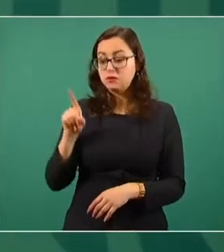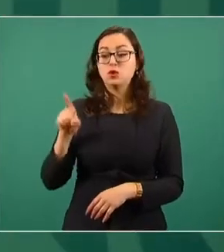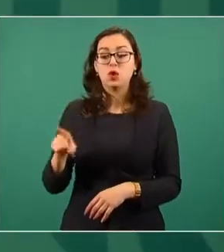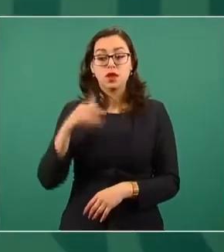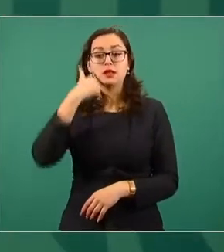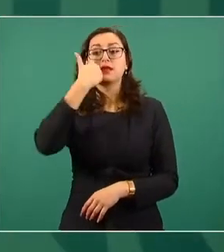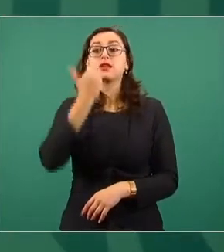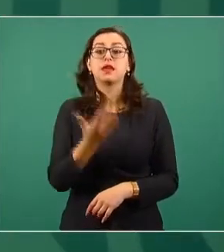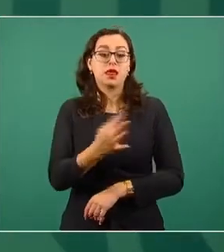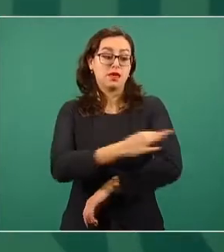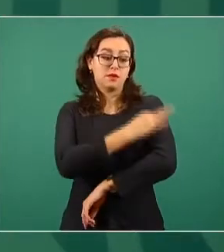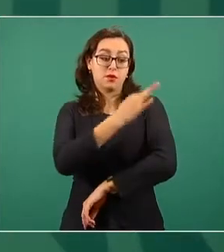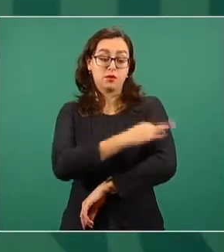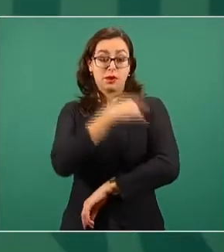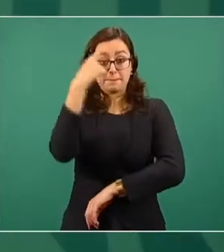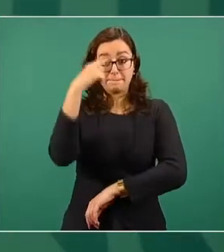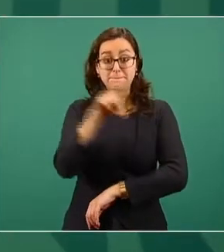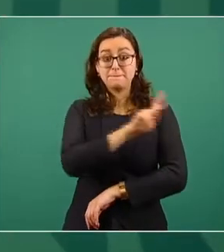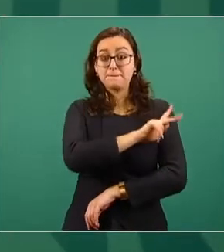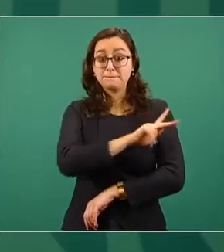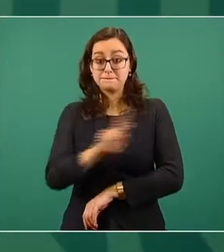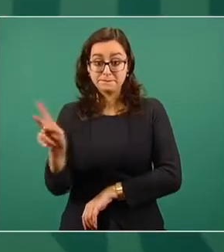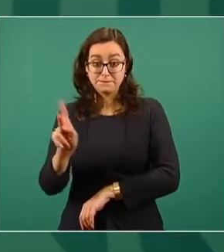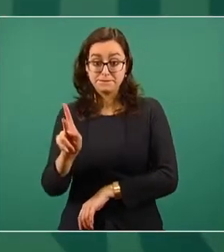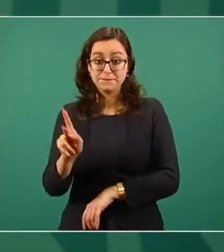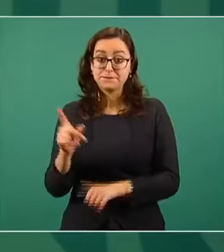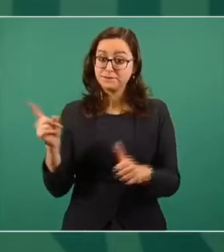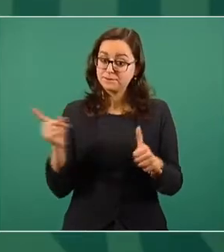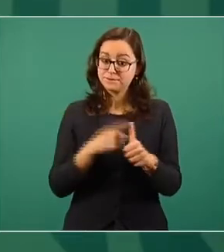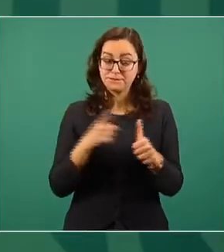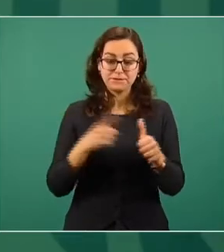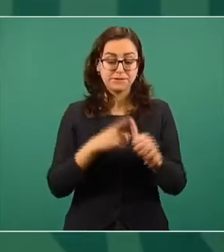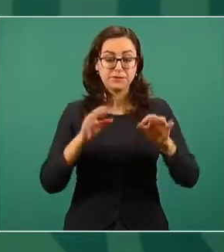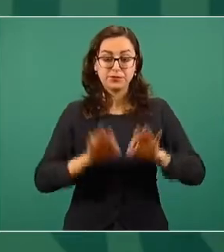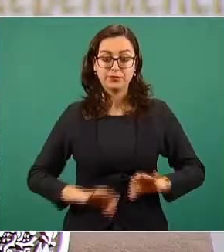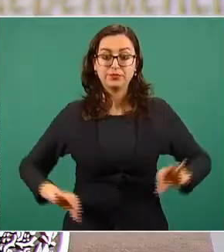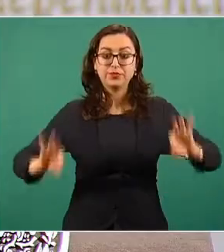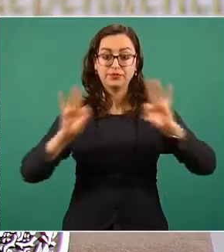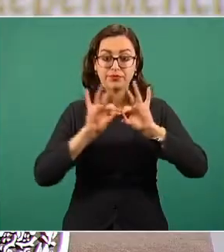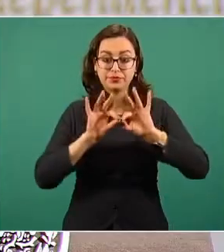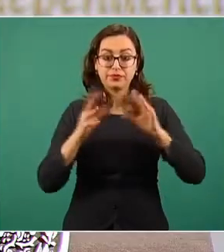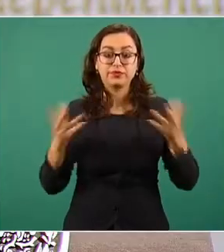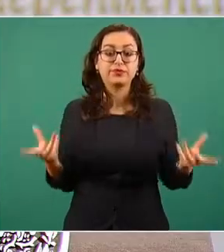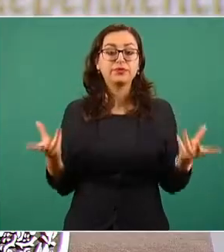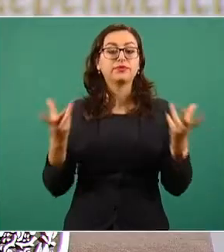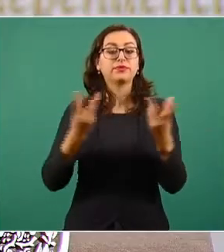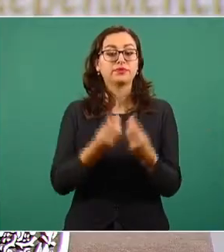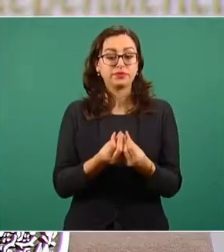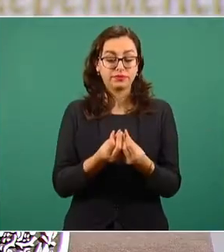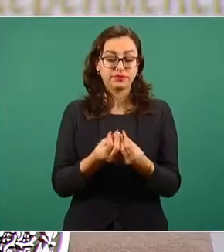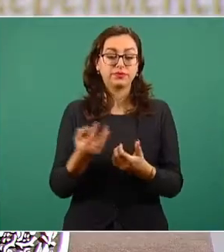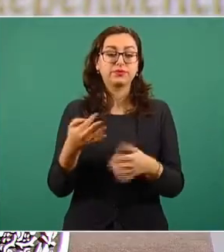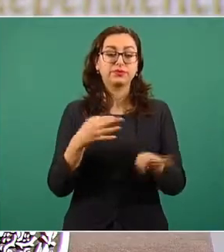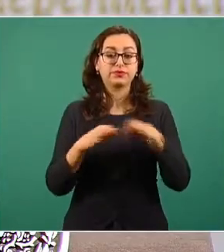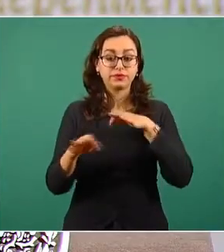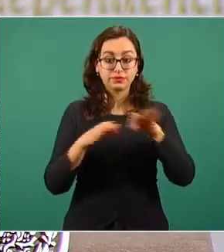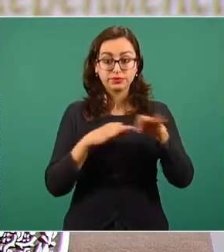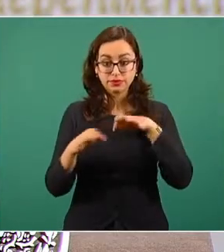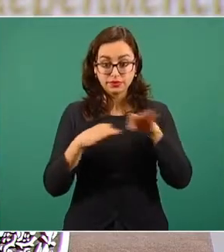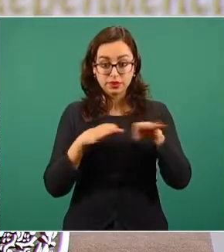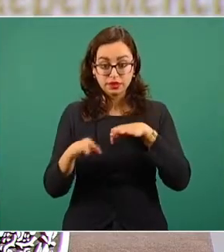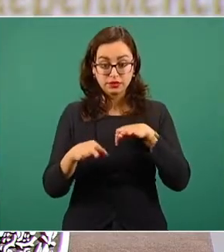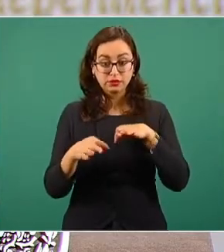vacuna y la salud. Esto es su prioridad y por supuesto que en colaboración con la